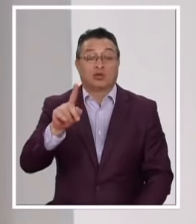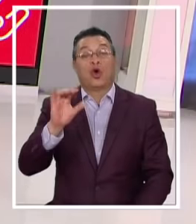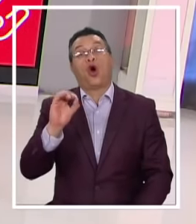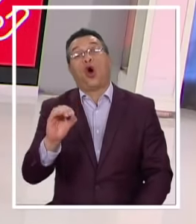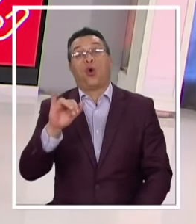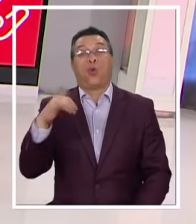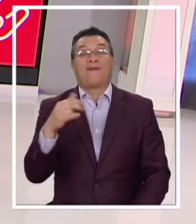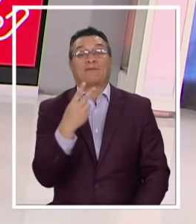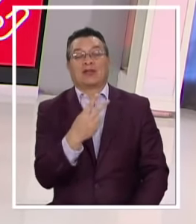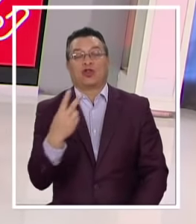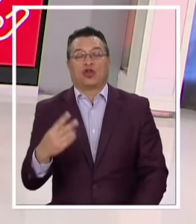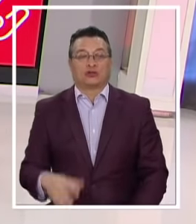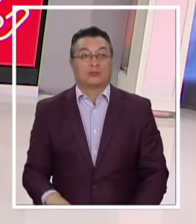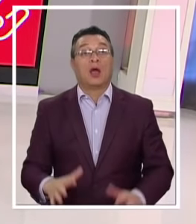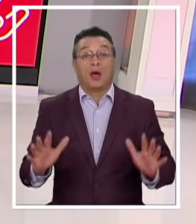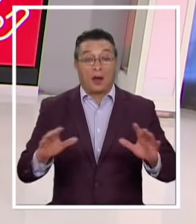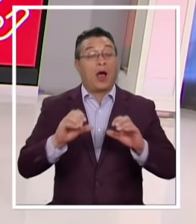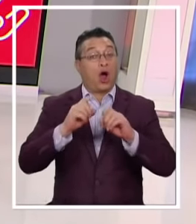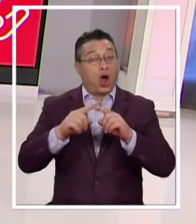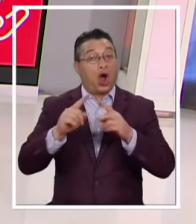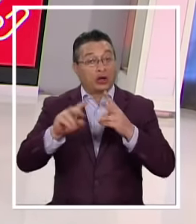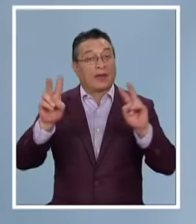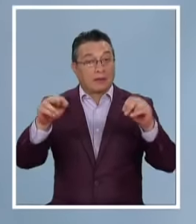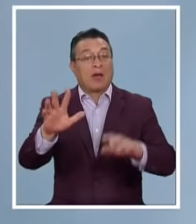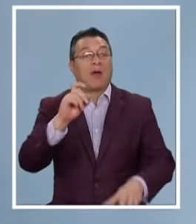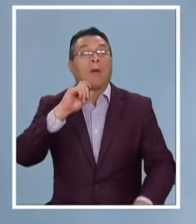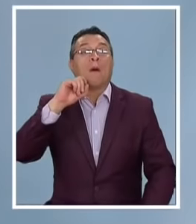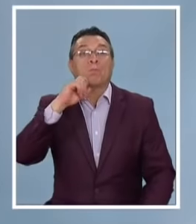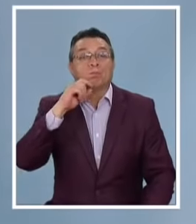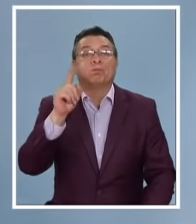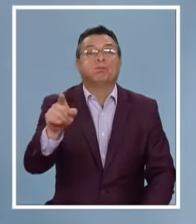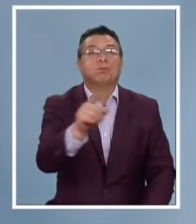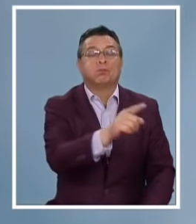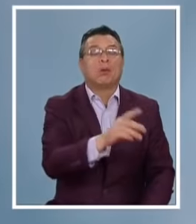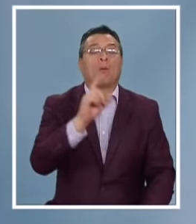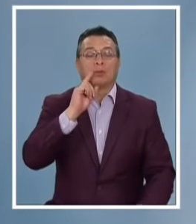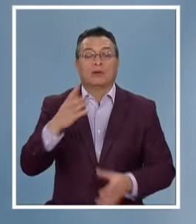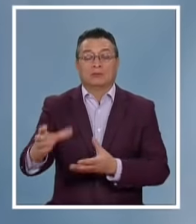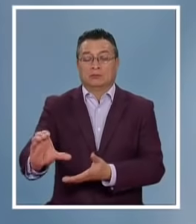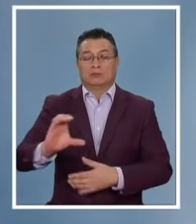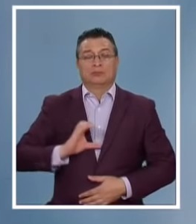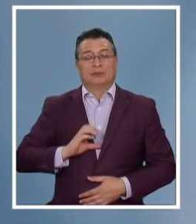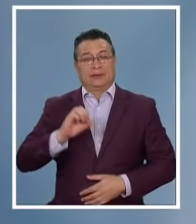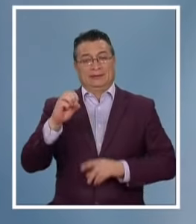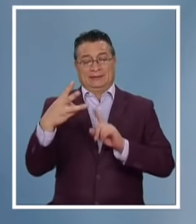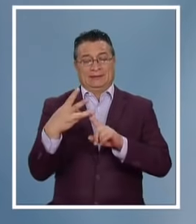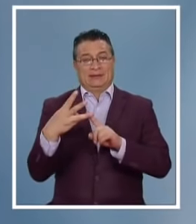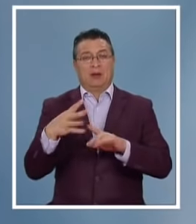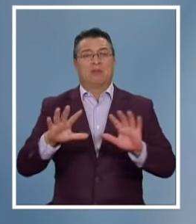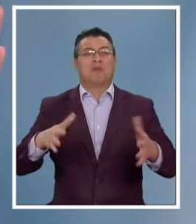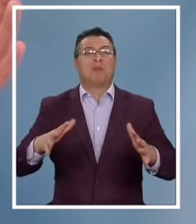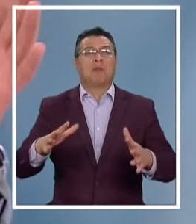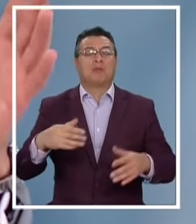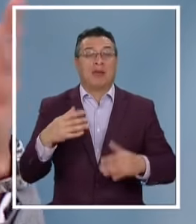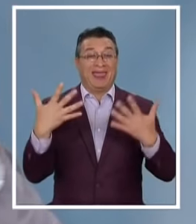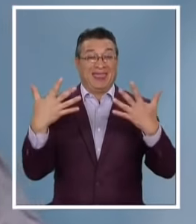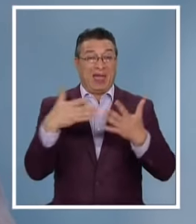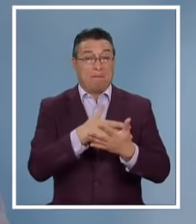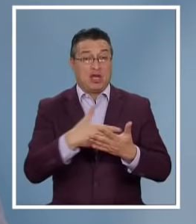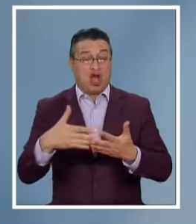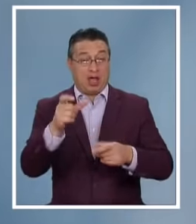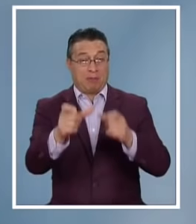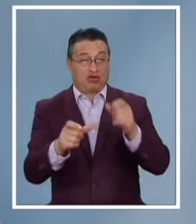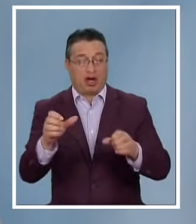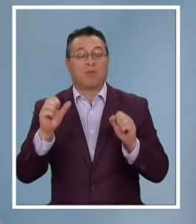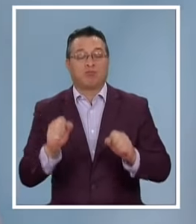22 Que hoy no hay más temas que despejar contigo Pero antes queremos revisar Quienes en el fondo recibirían por supuesto este tercer retiro Se estima que son poco más de 10 millones de personas Quienes